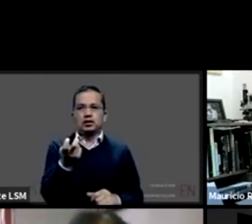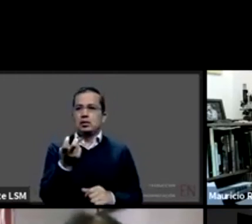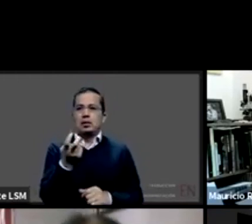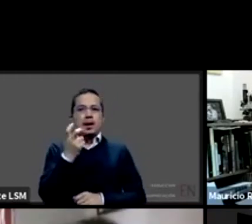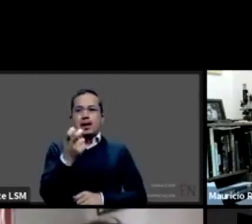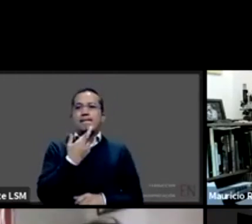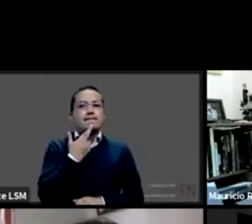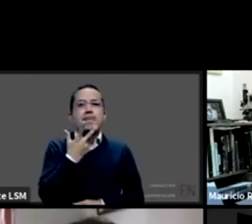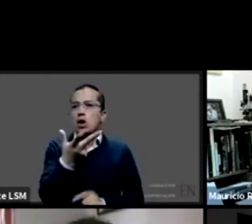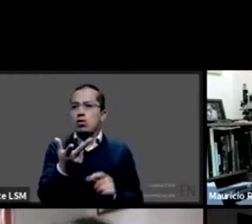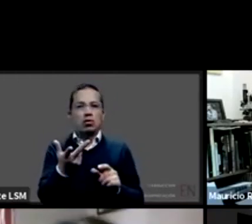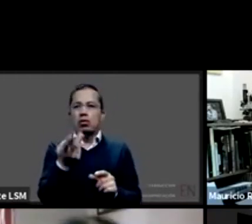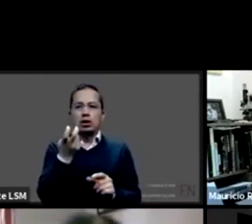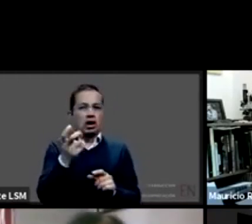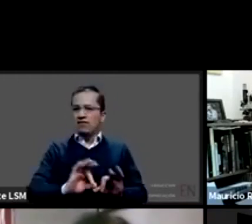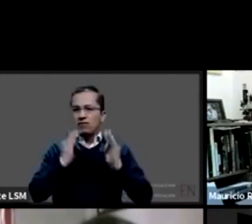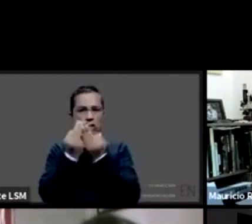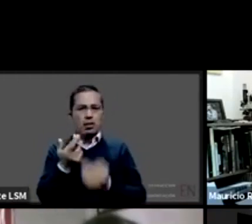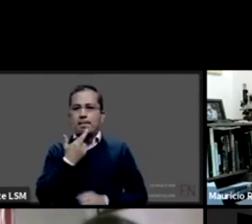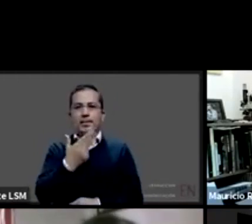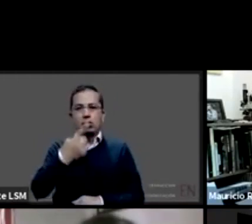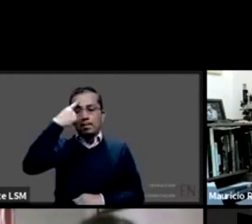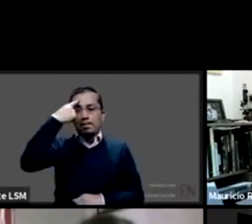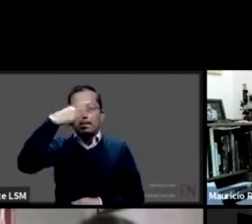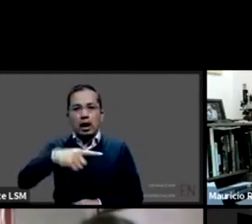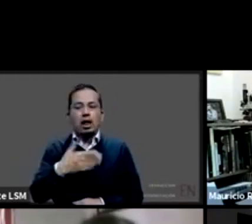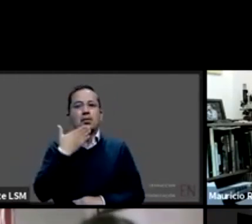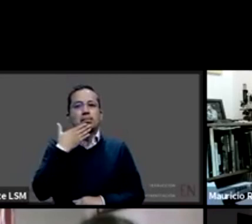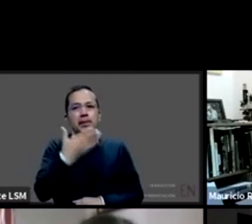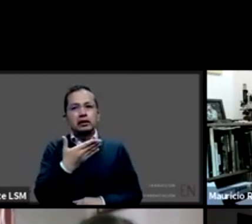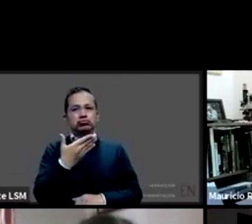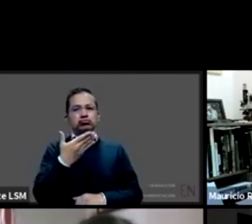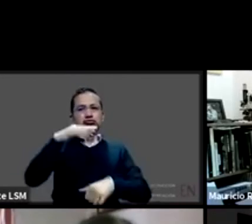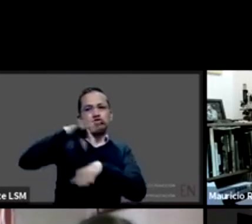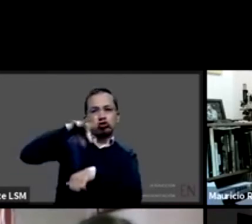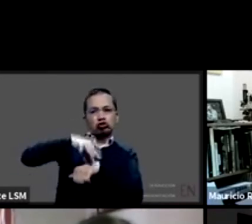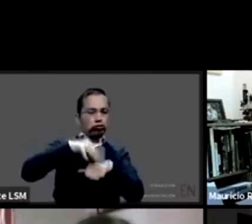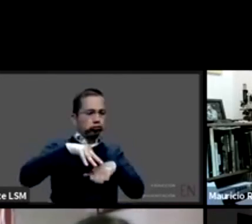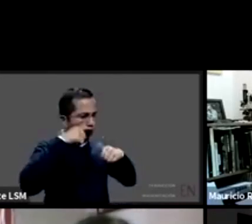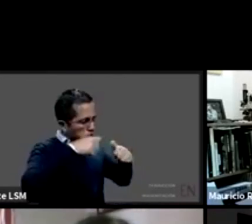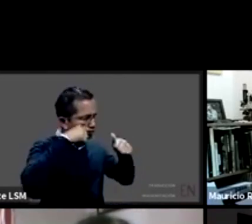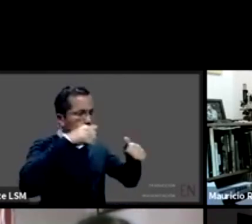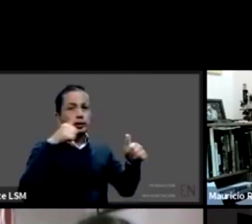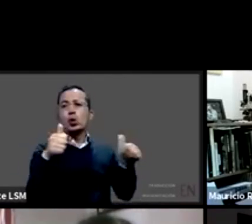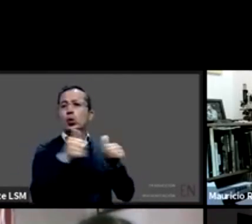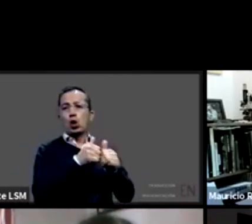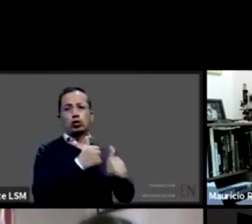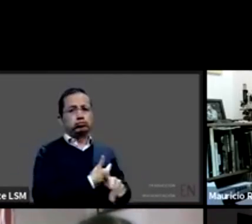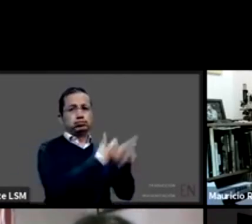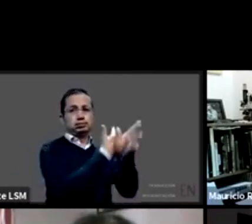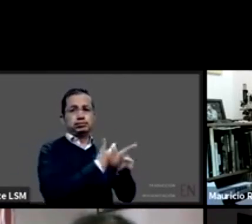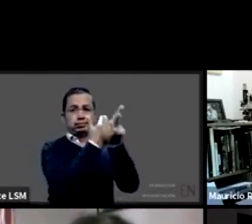formas de seguir haciendo medicina a pesar de la distancia así como poder seguir haciendo